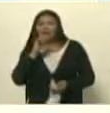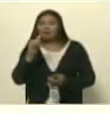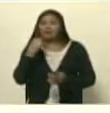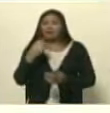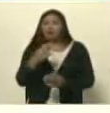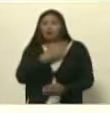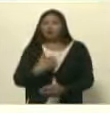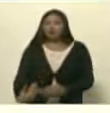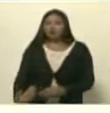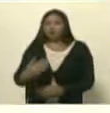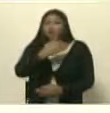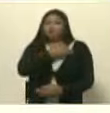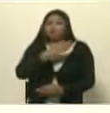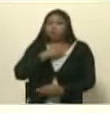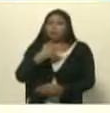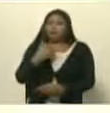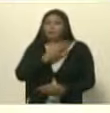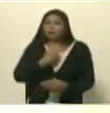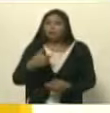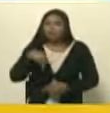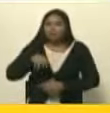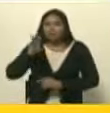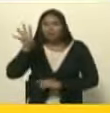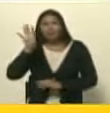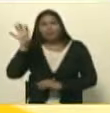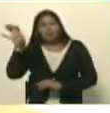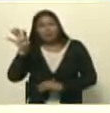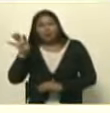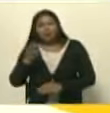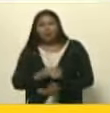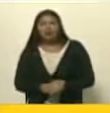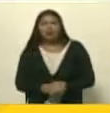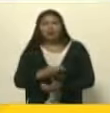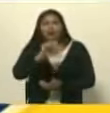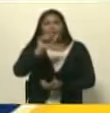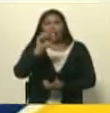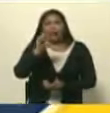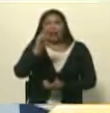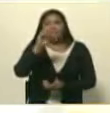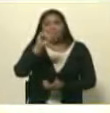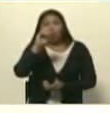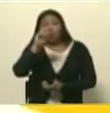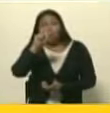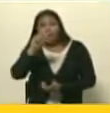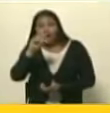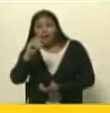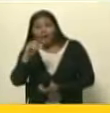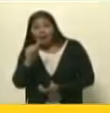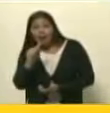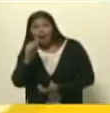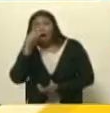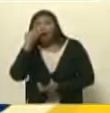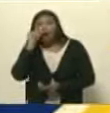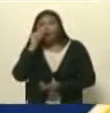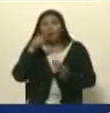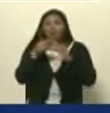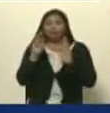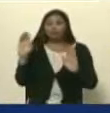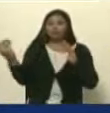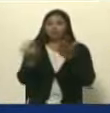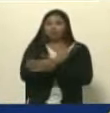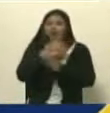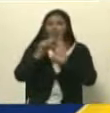decretándose, autojuramentándose como presidente de este país, haciendo de manera inmediata y descarnada la abolición de la Constitución